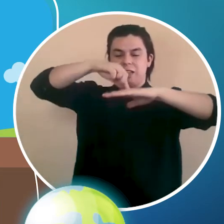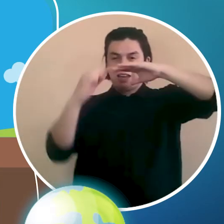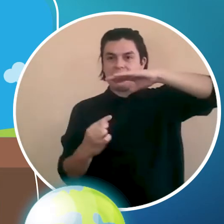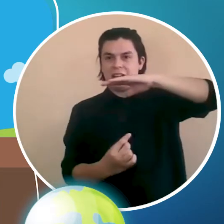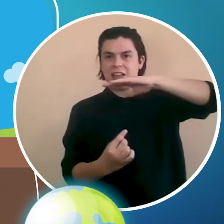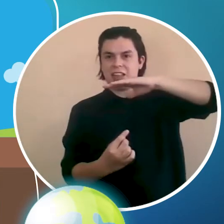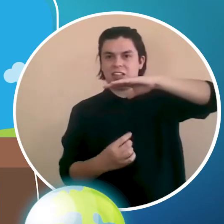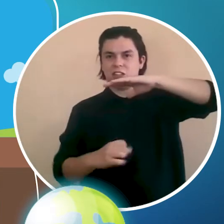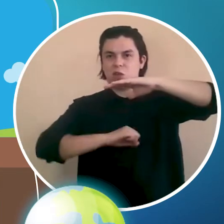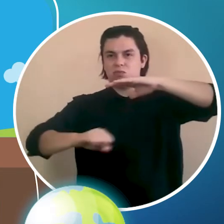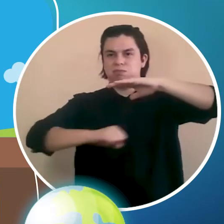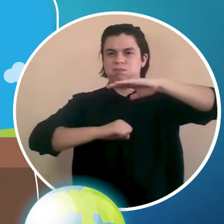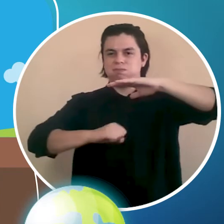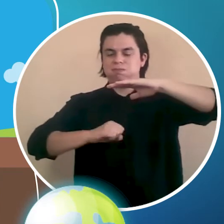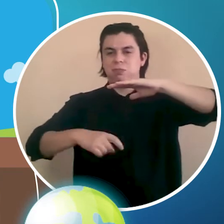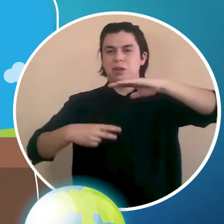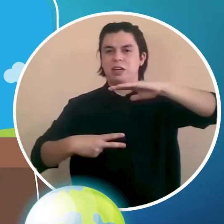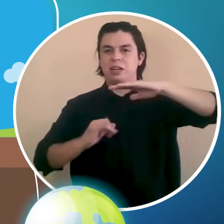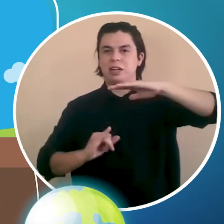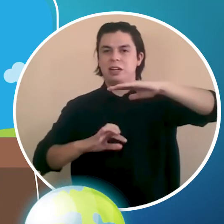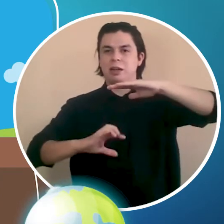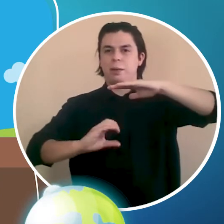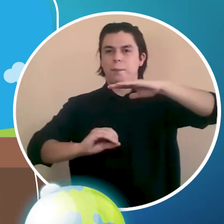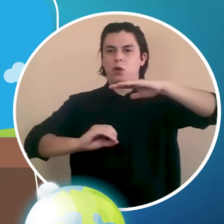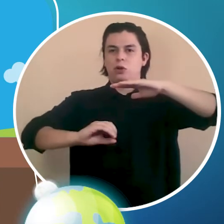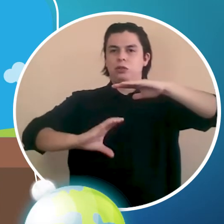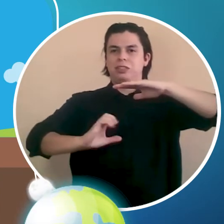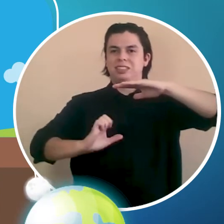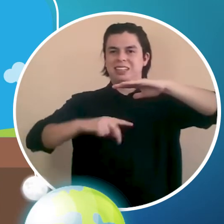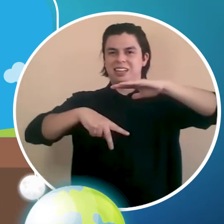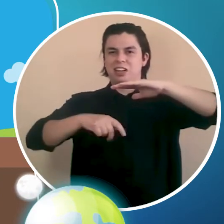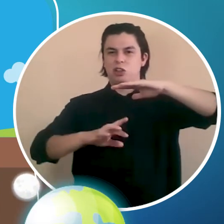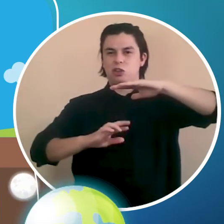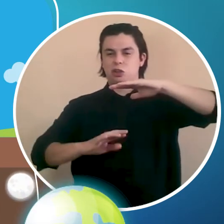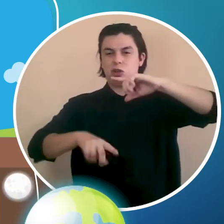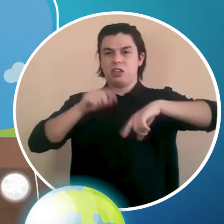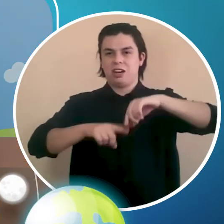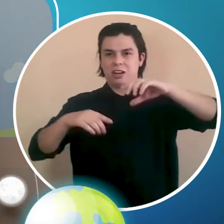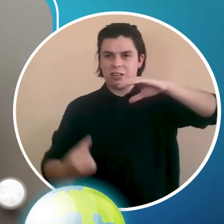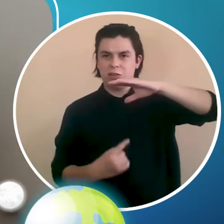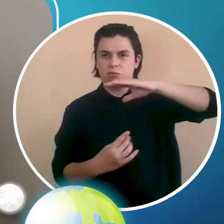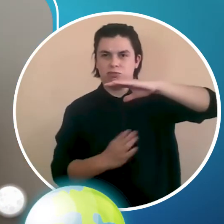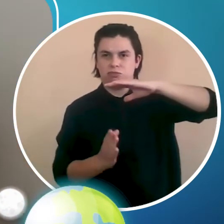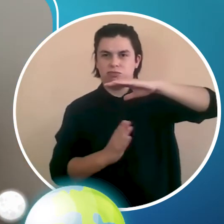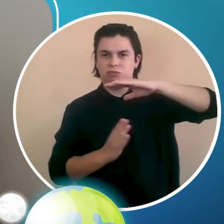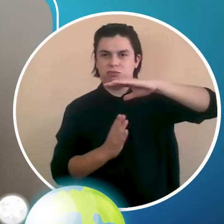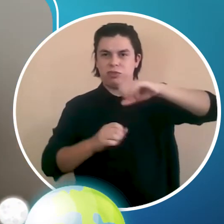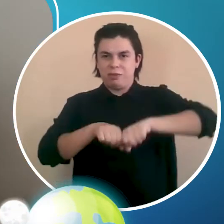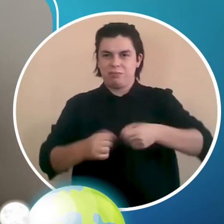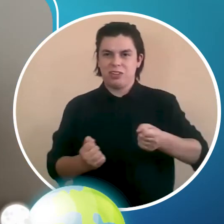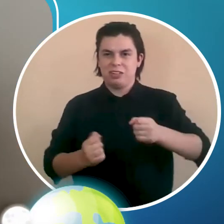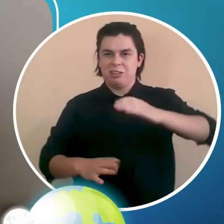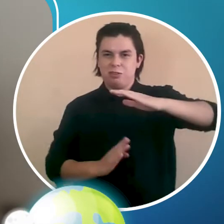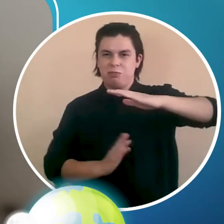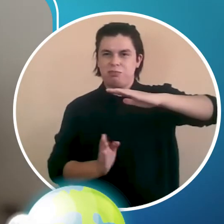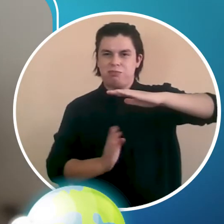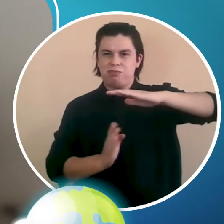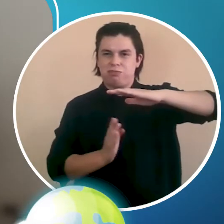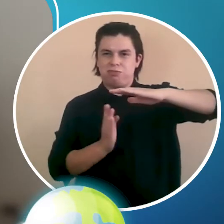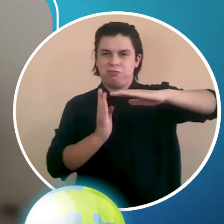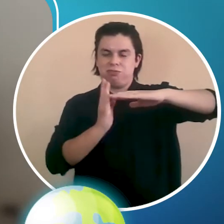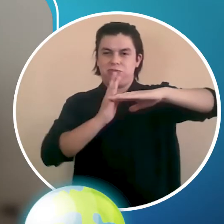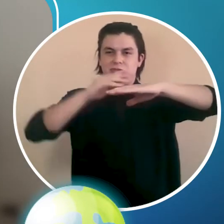un sismo, es la zona en el interior de la Tierra desde donde se produce la ruptura y se comienzan a propagar las ondas sísmicas.